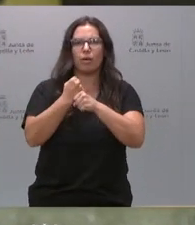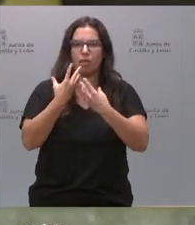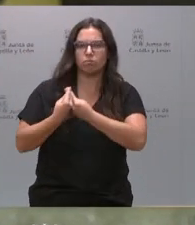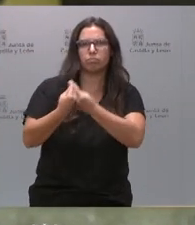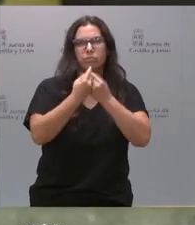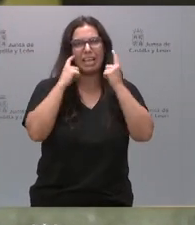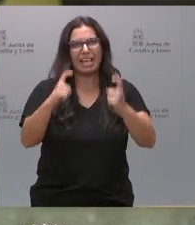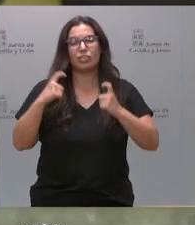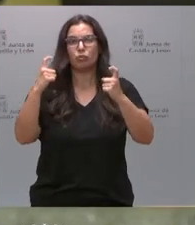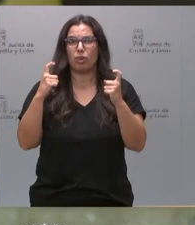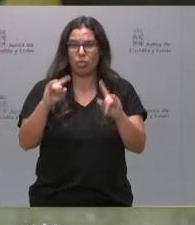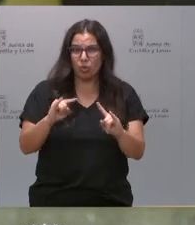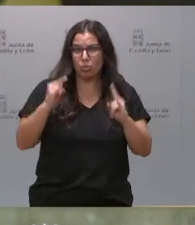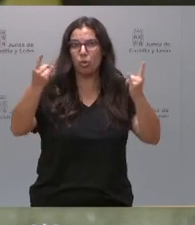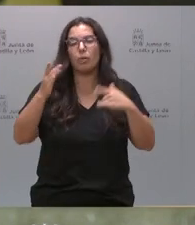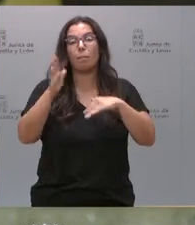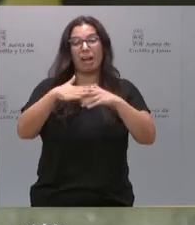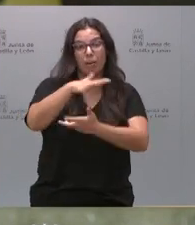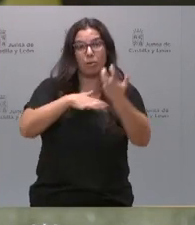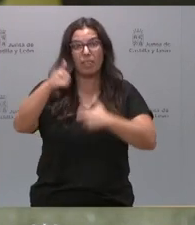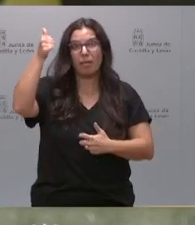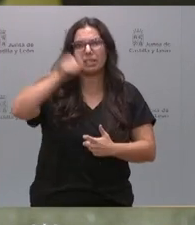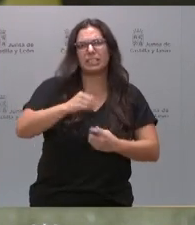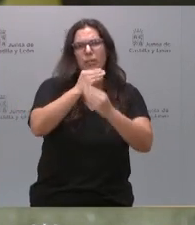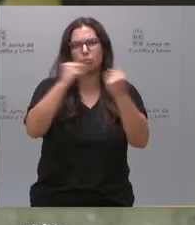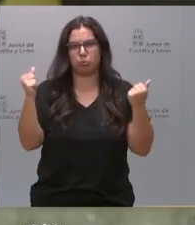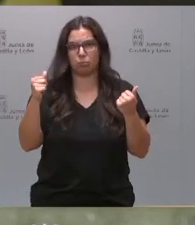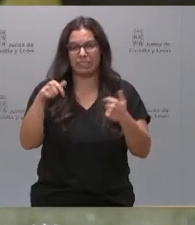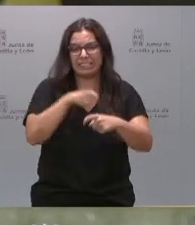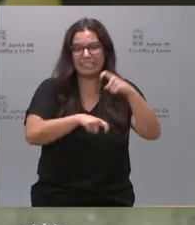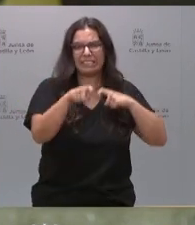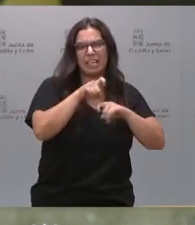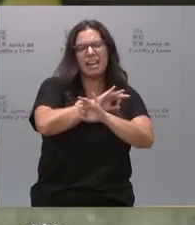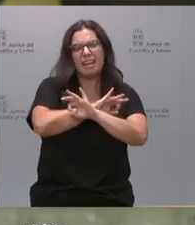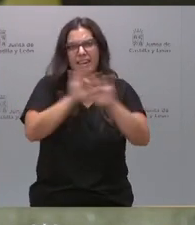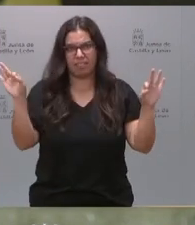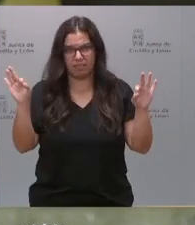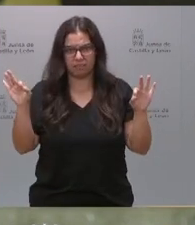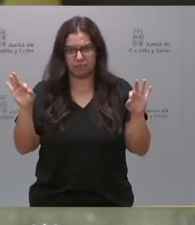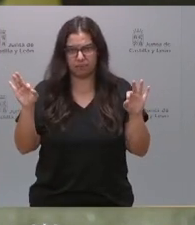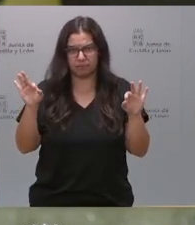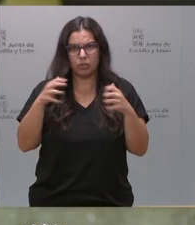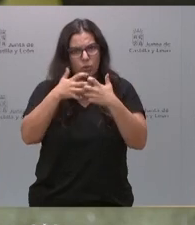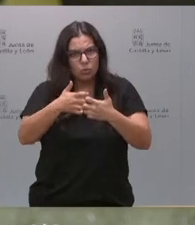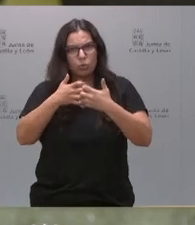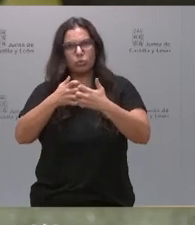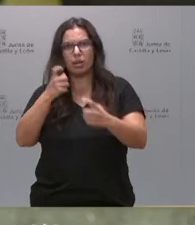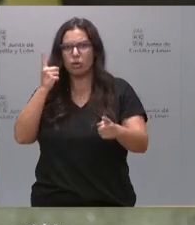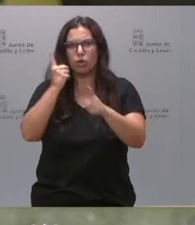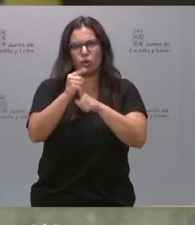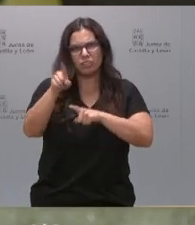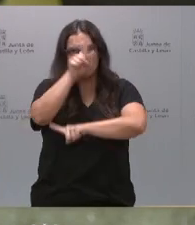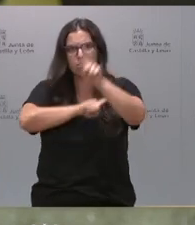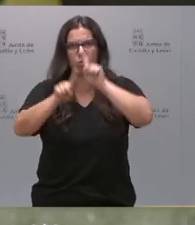para erradicar la violencia machista. Ni un paso atrás para luchar contra esta